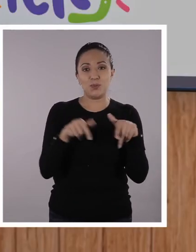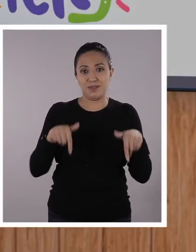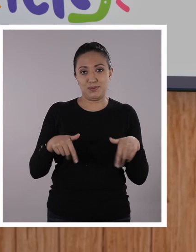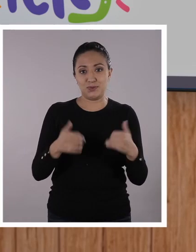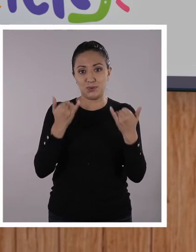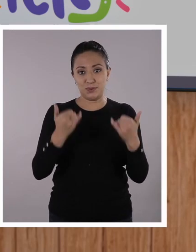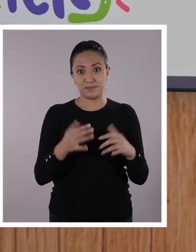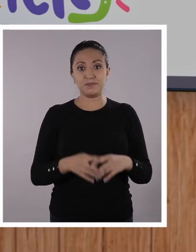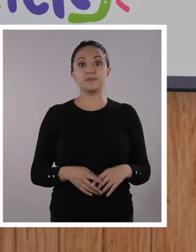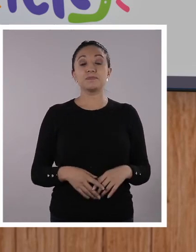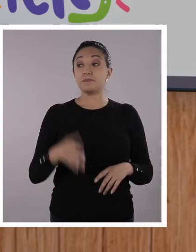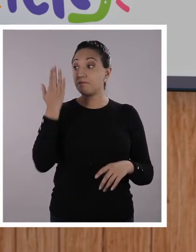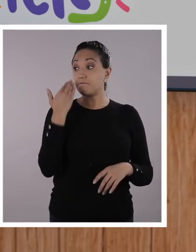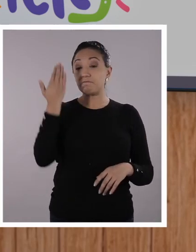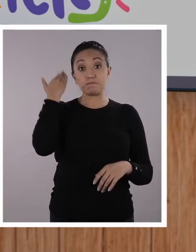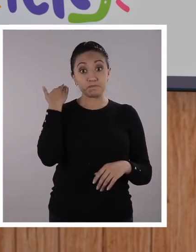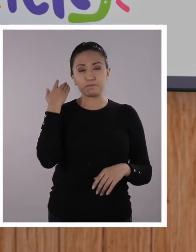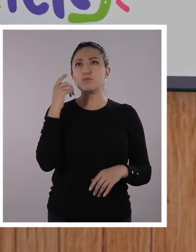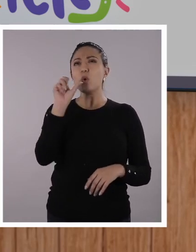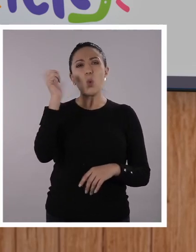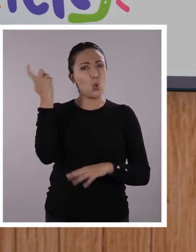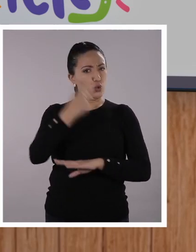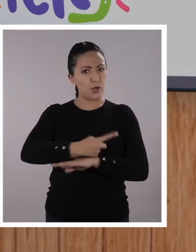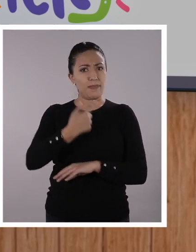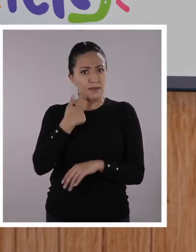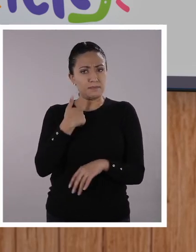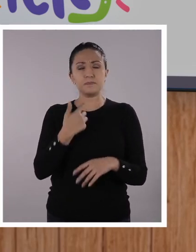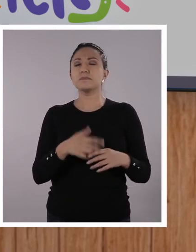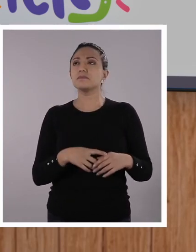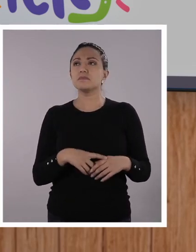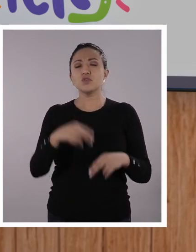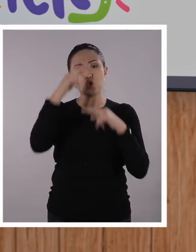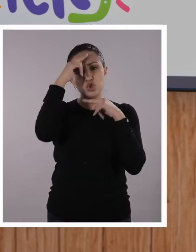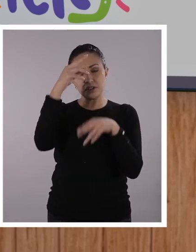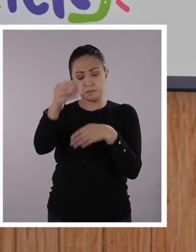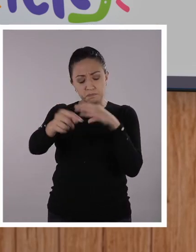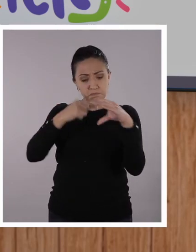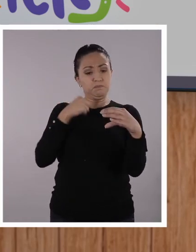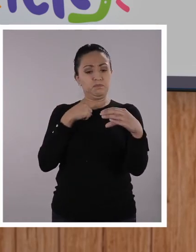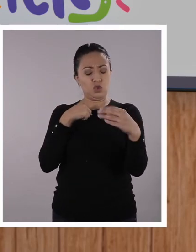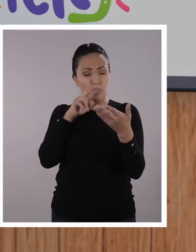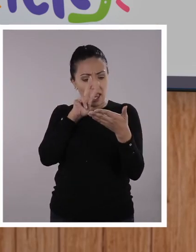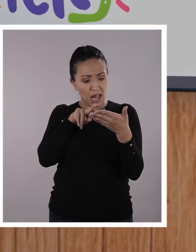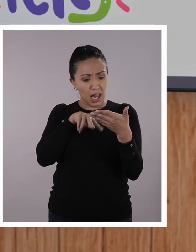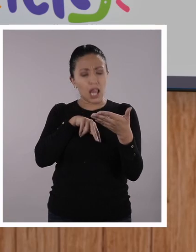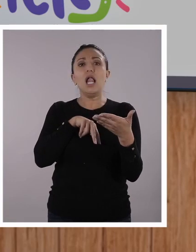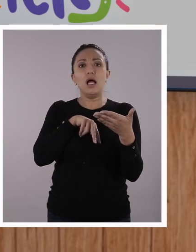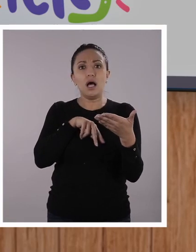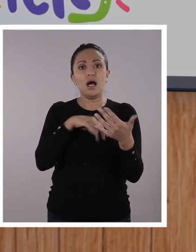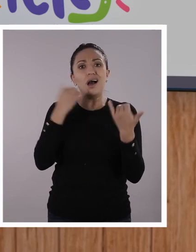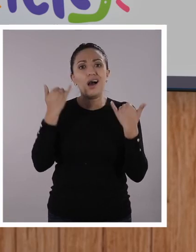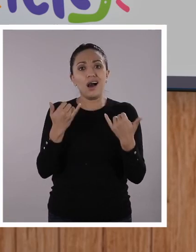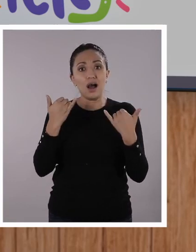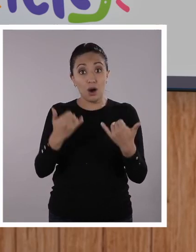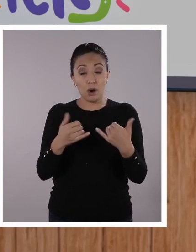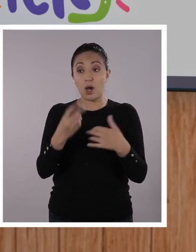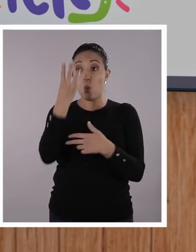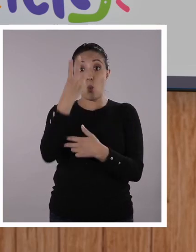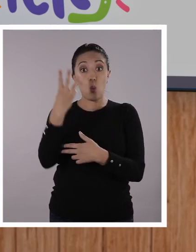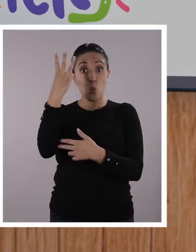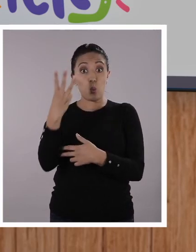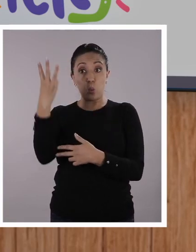contándoles, el otro día me llegó una noticia y me puse a investigar. Ahora hay una aplicación en la web